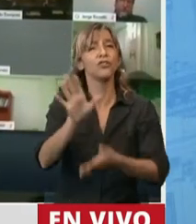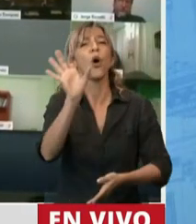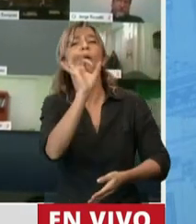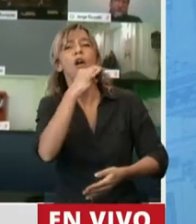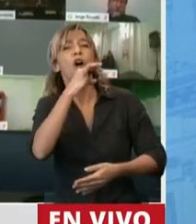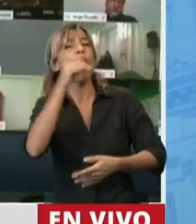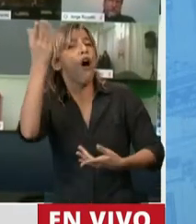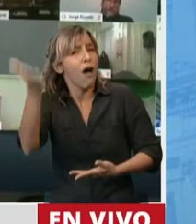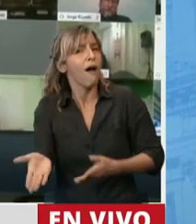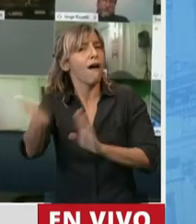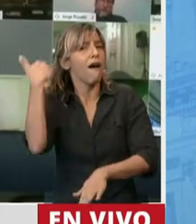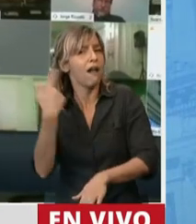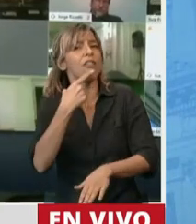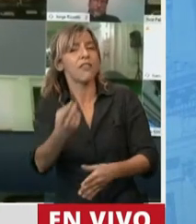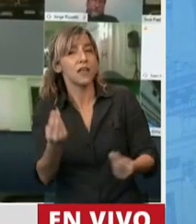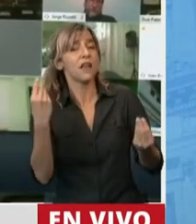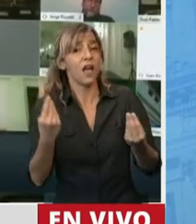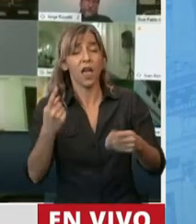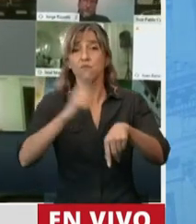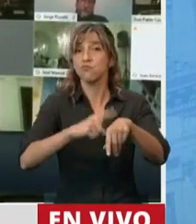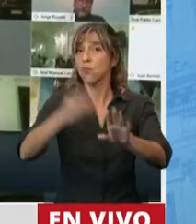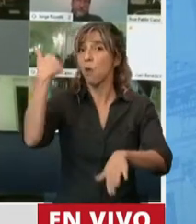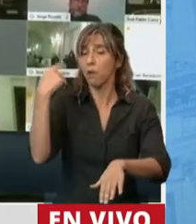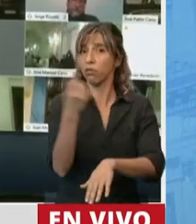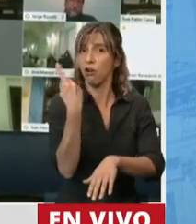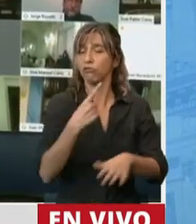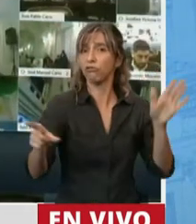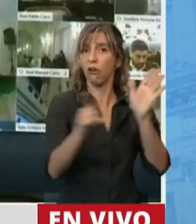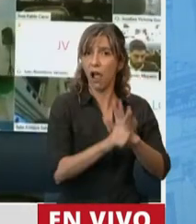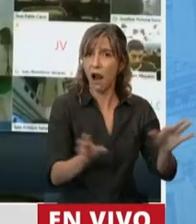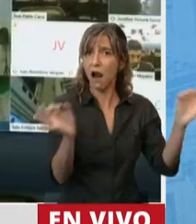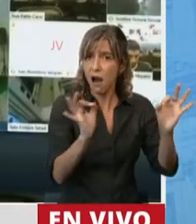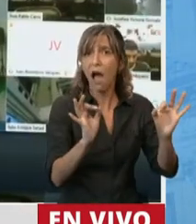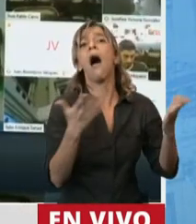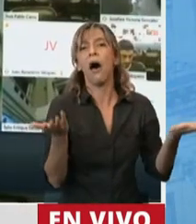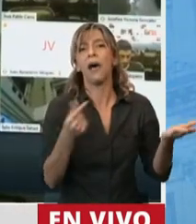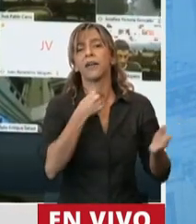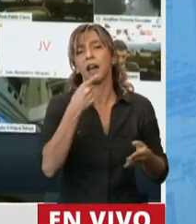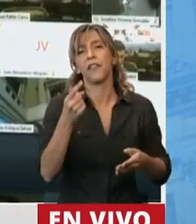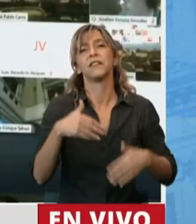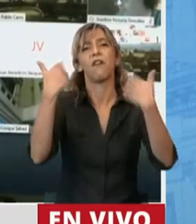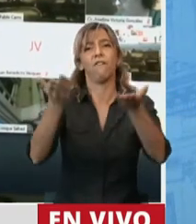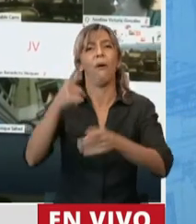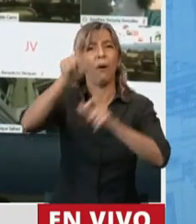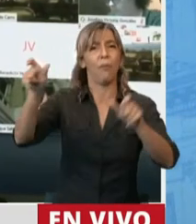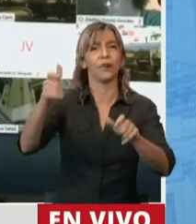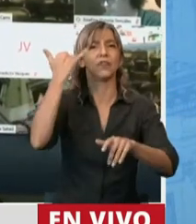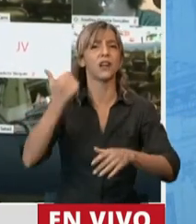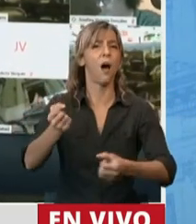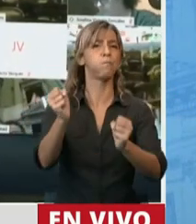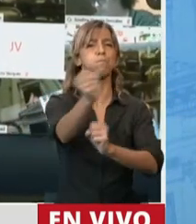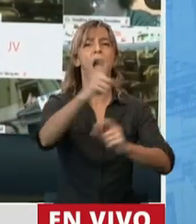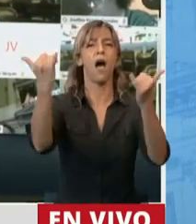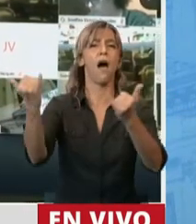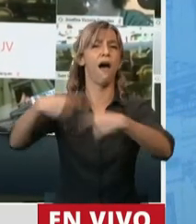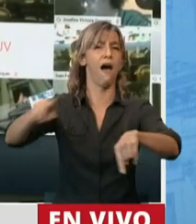legisla taxativamente en favor del débil queda legislado en favor del poderoso. estamos haciendo definitivamente